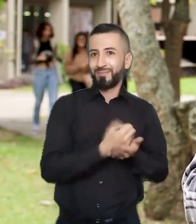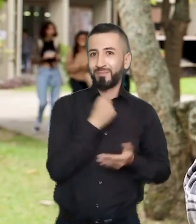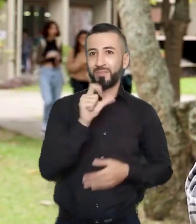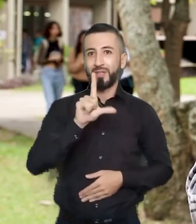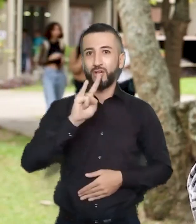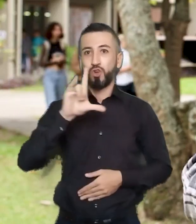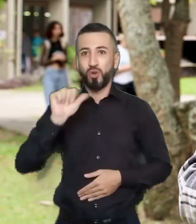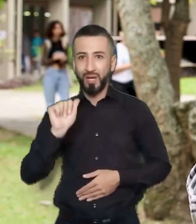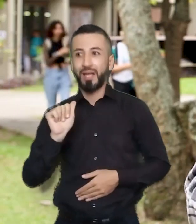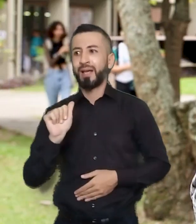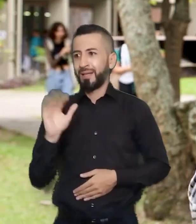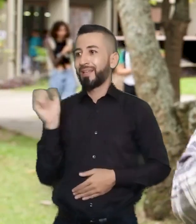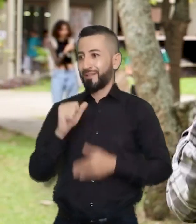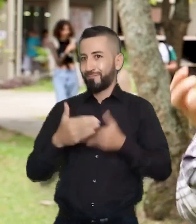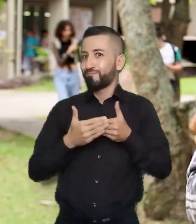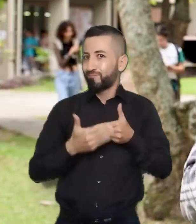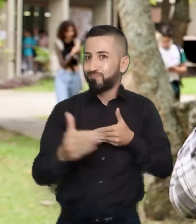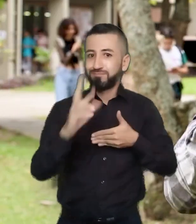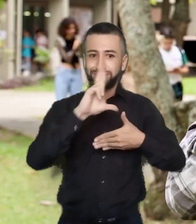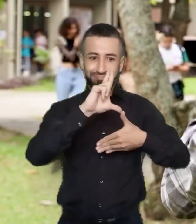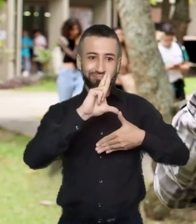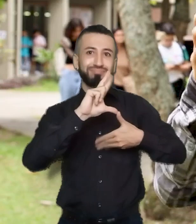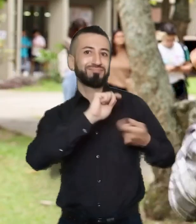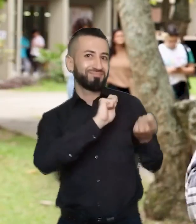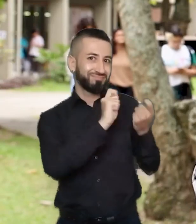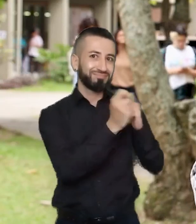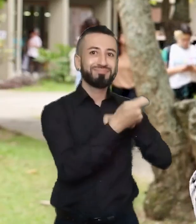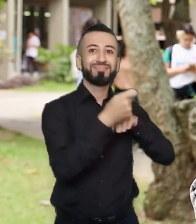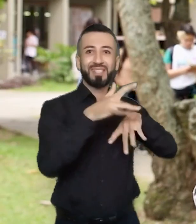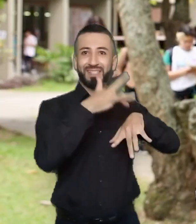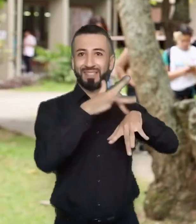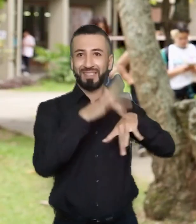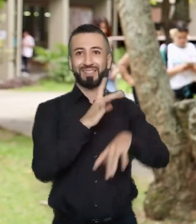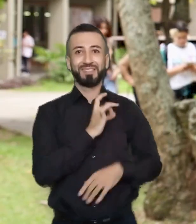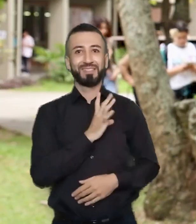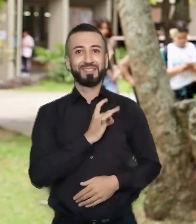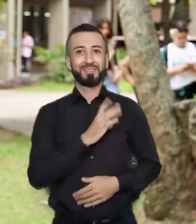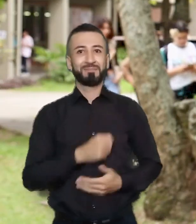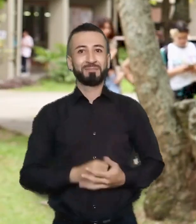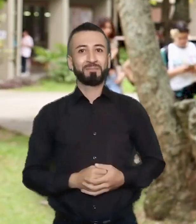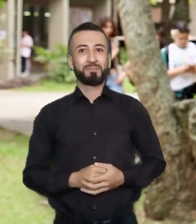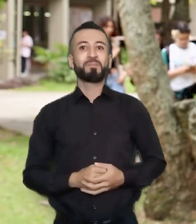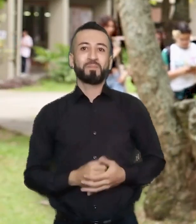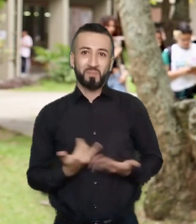impulsó en buena medida estas transformaciones en este nuevo giro a la izquierda de América Latina.